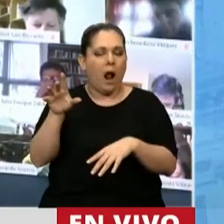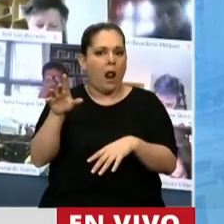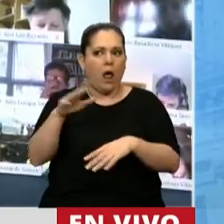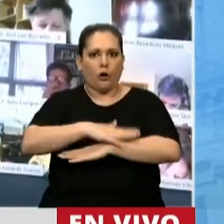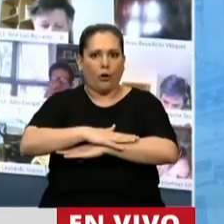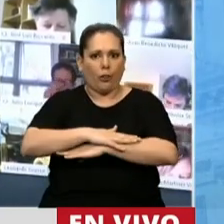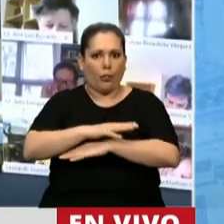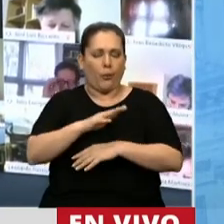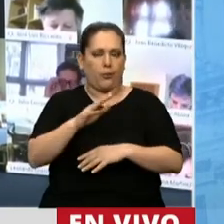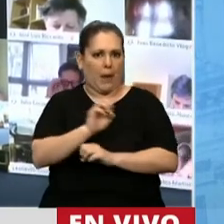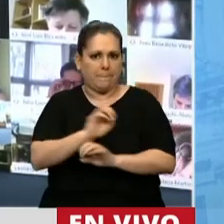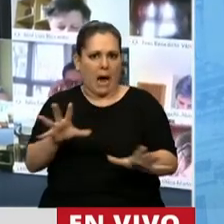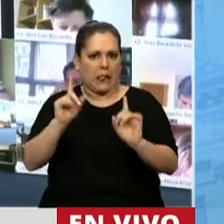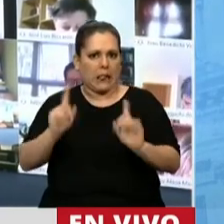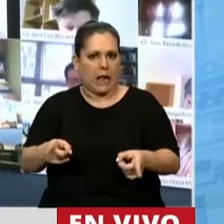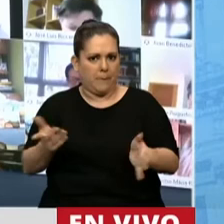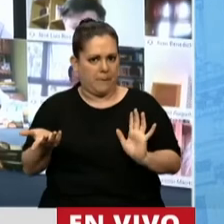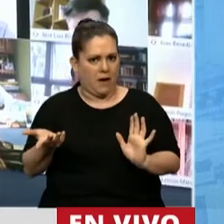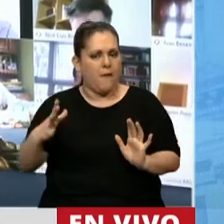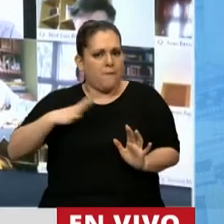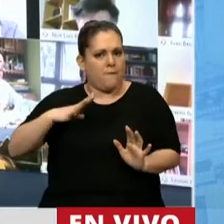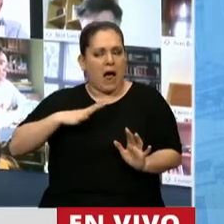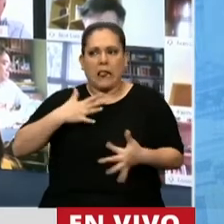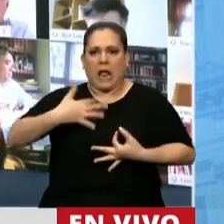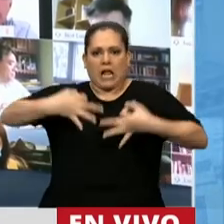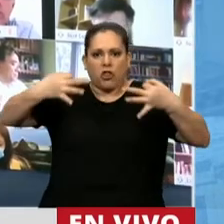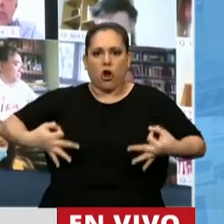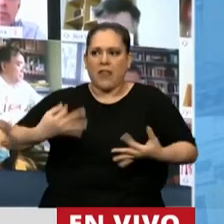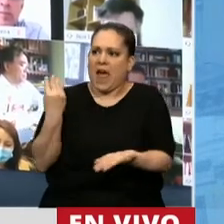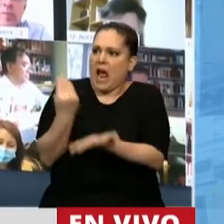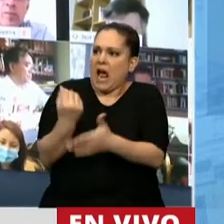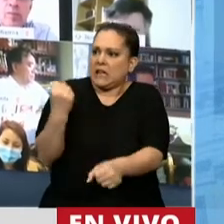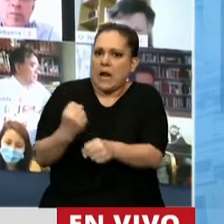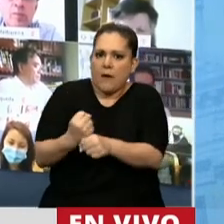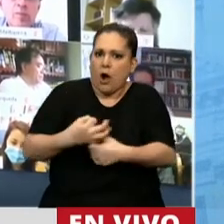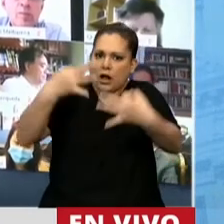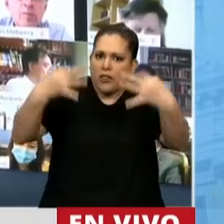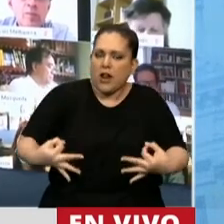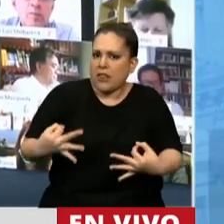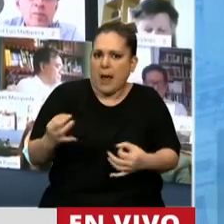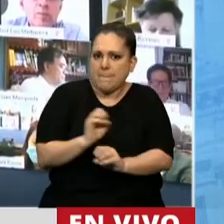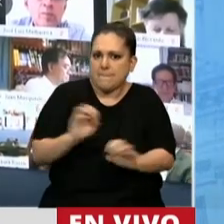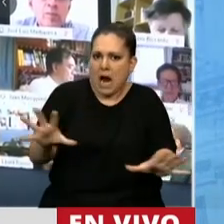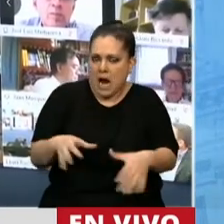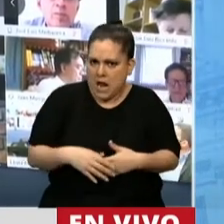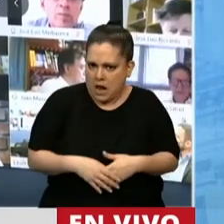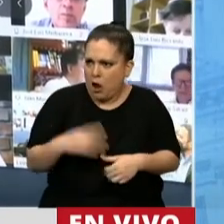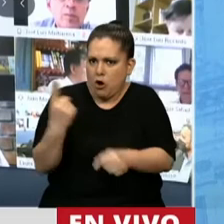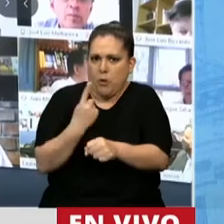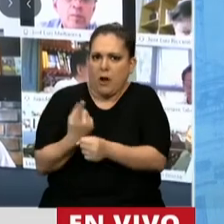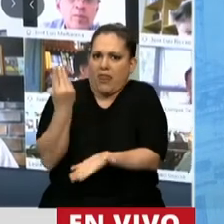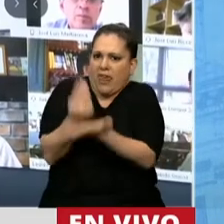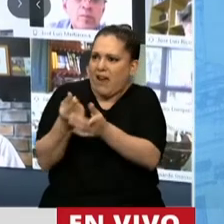objetivamente, que revela la falta de idoneidad del funcionario para proseguir en ejercicio de su cargo.